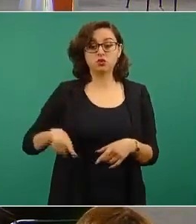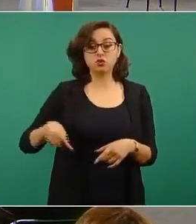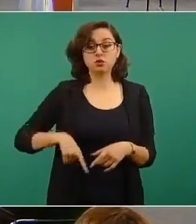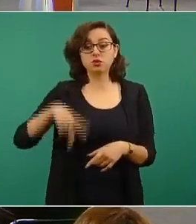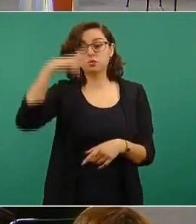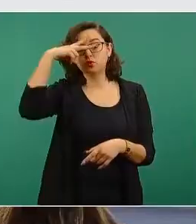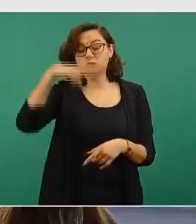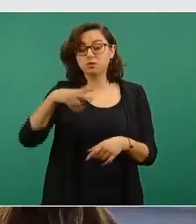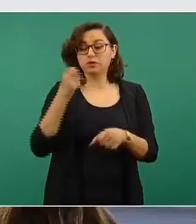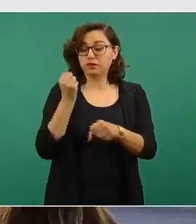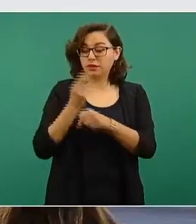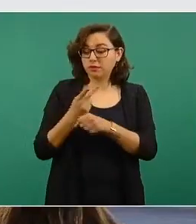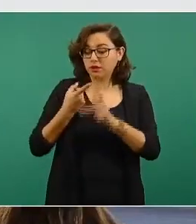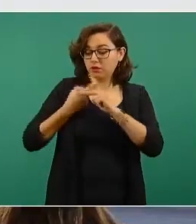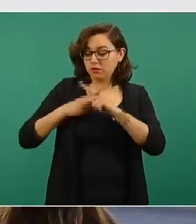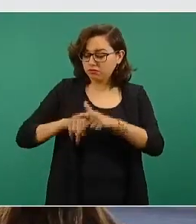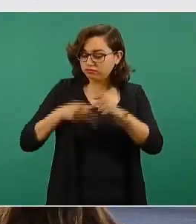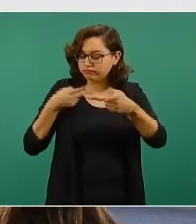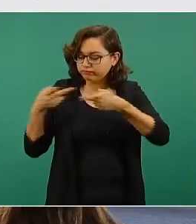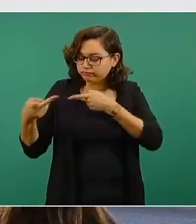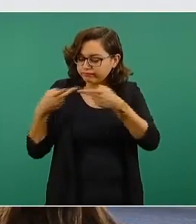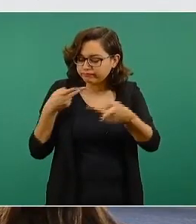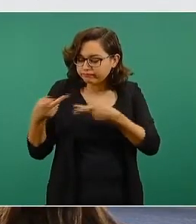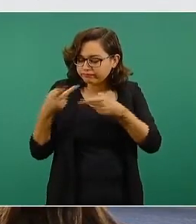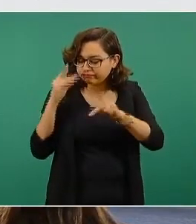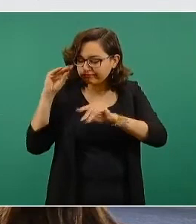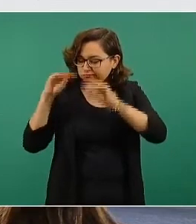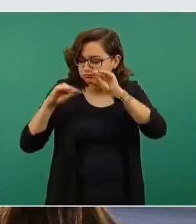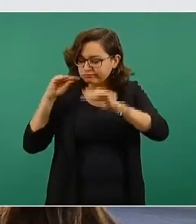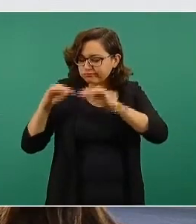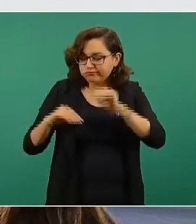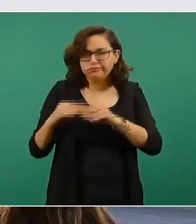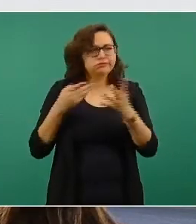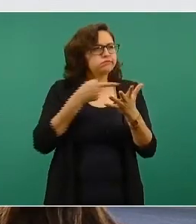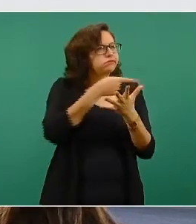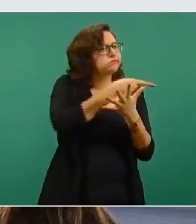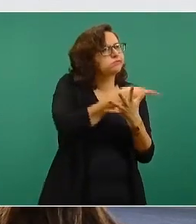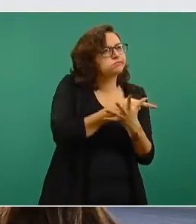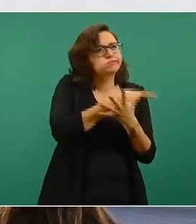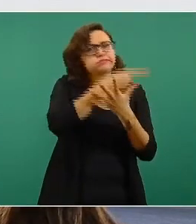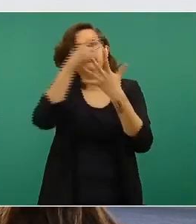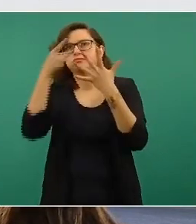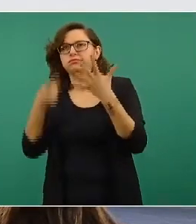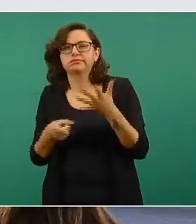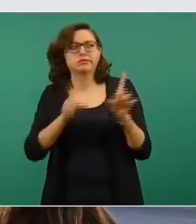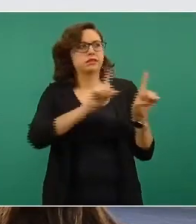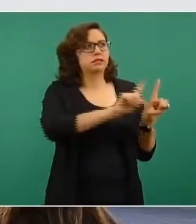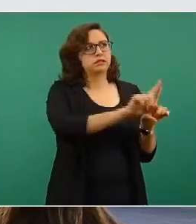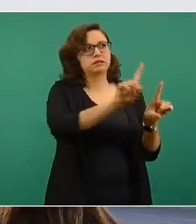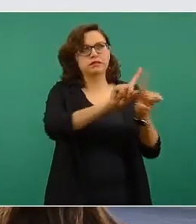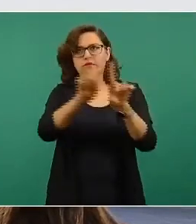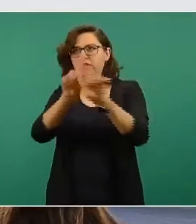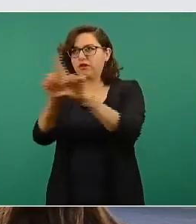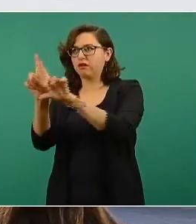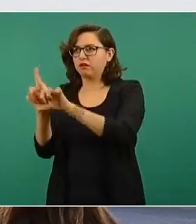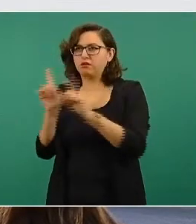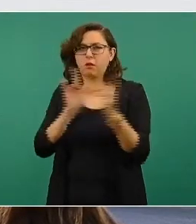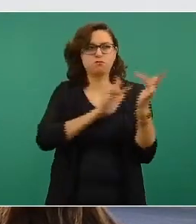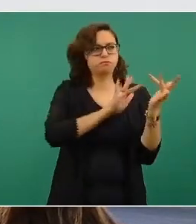empezó tempranamente con muy diversas opciones, porque si no las tuviésemos así no tendríamos ese número,